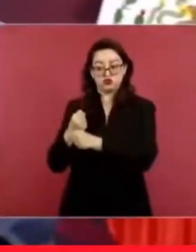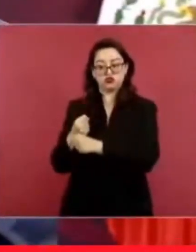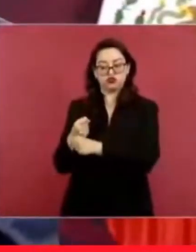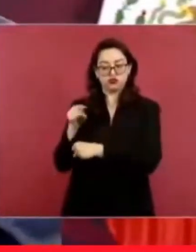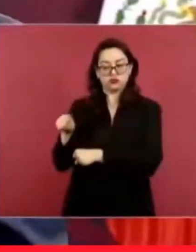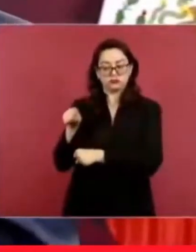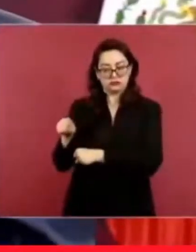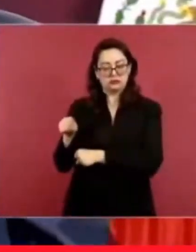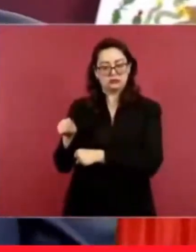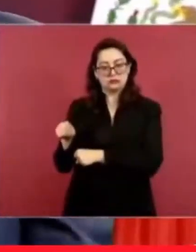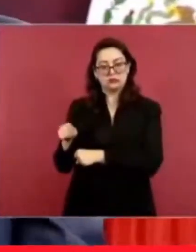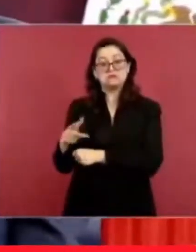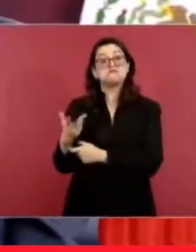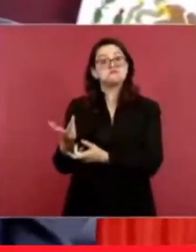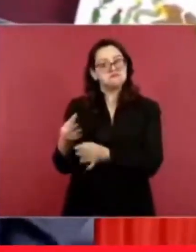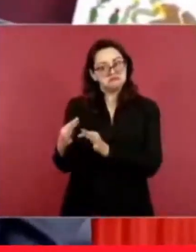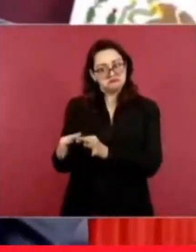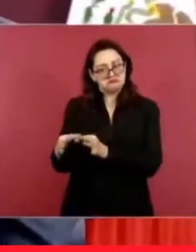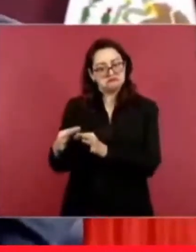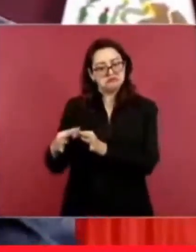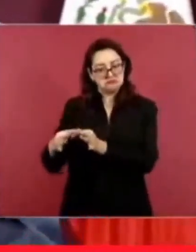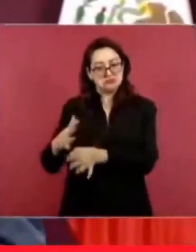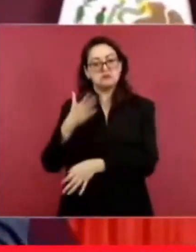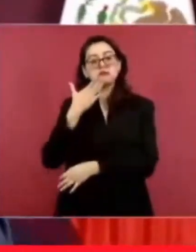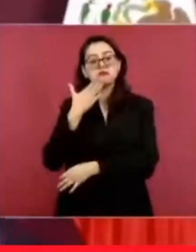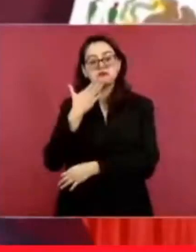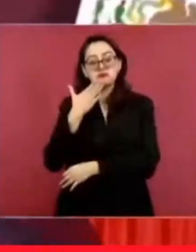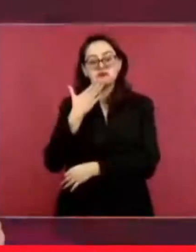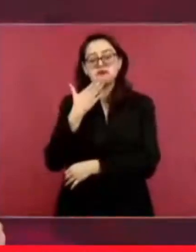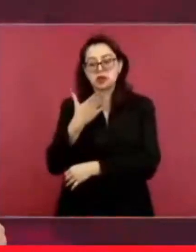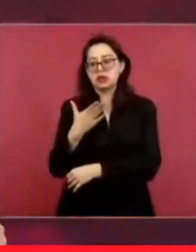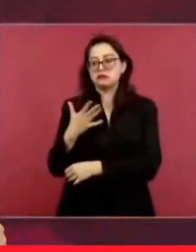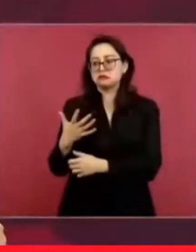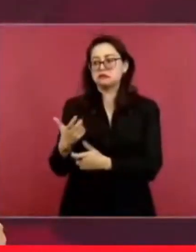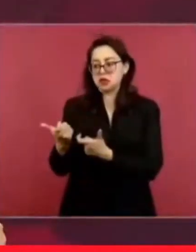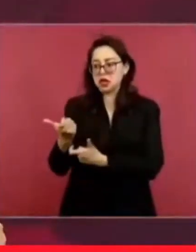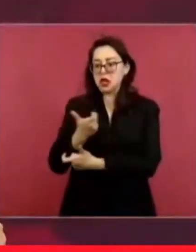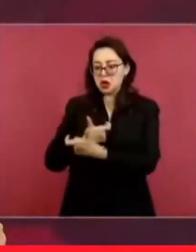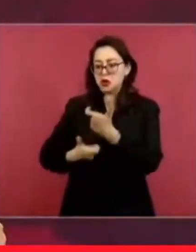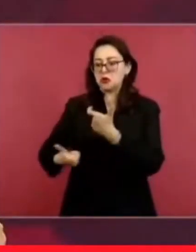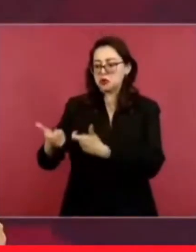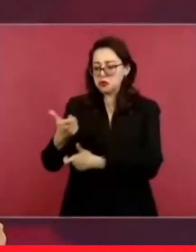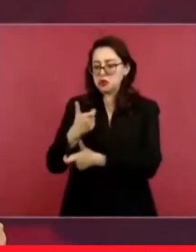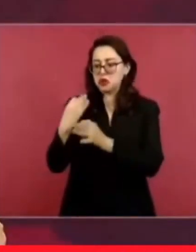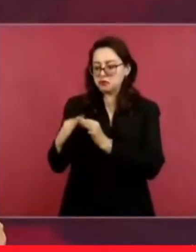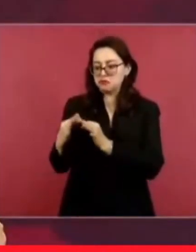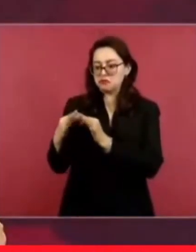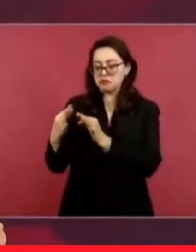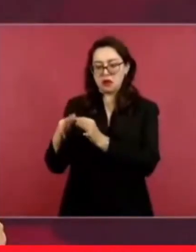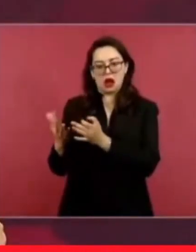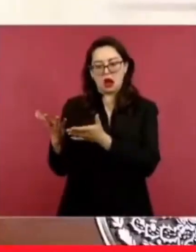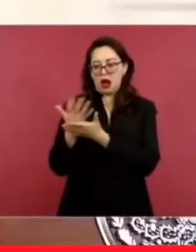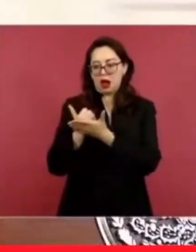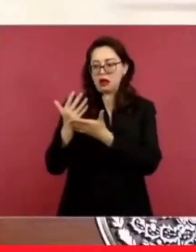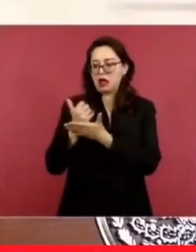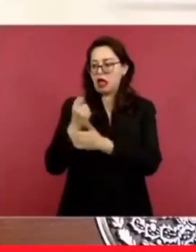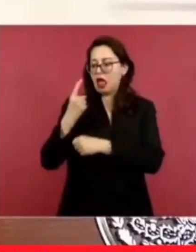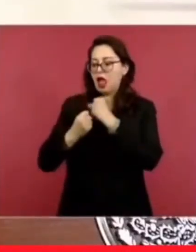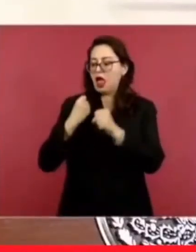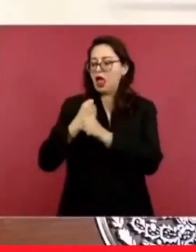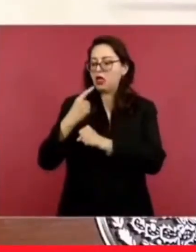con el famoso desarrollo estabilizador, casas de crecimiento del 6% anual,